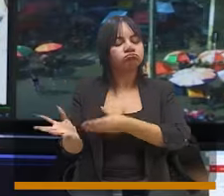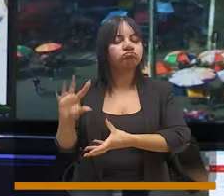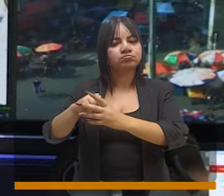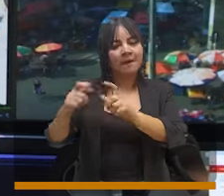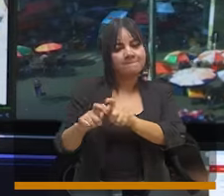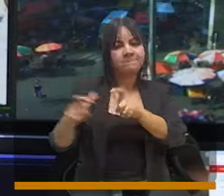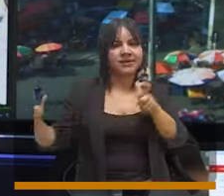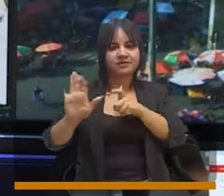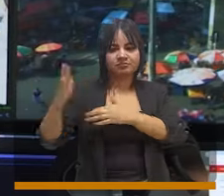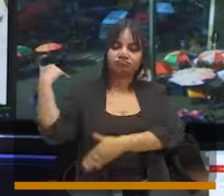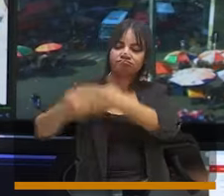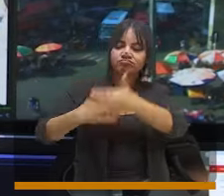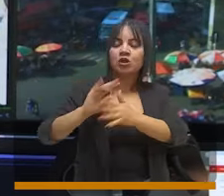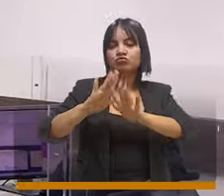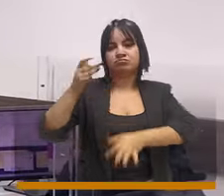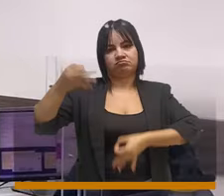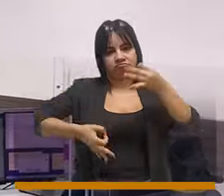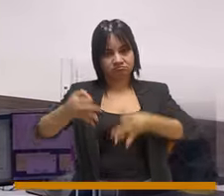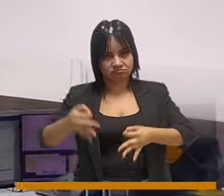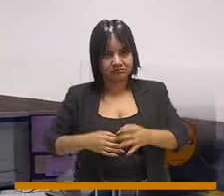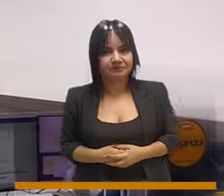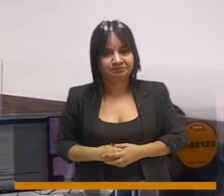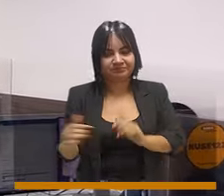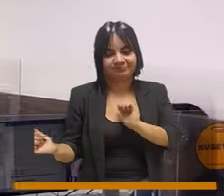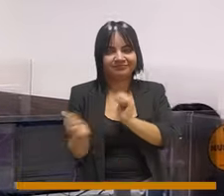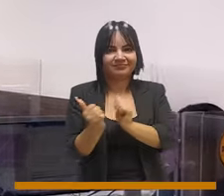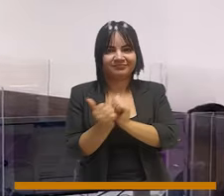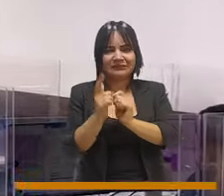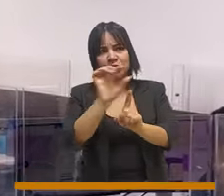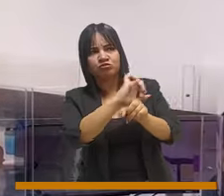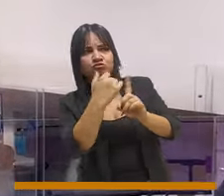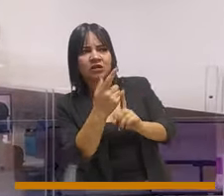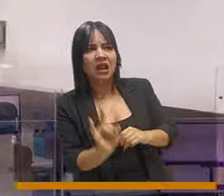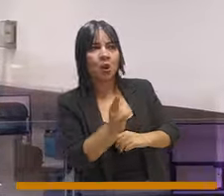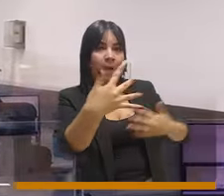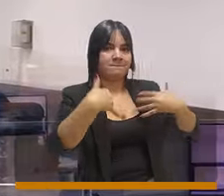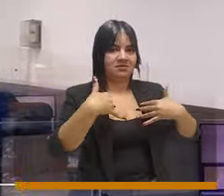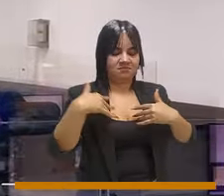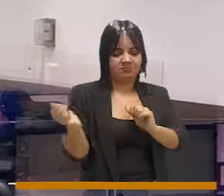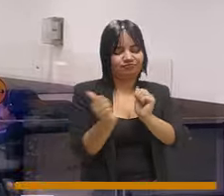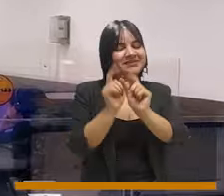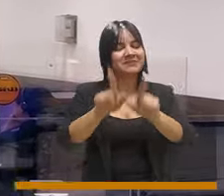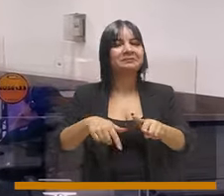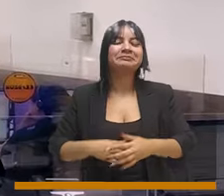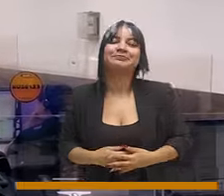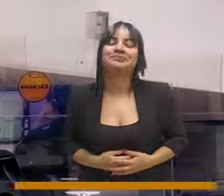para acompañar los procesos jurídicos, para acompañar desde el punto de vista jurídico y social a las víctimas.